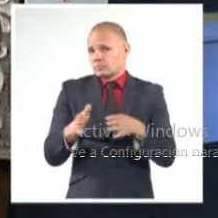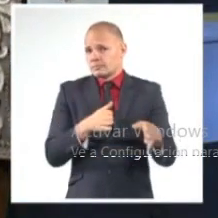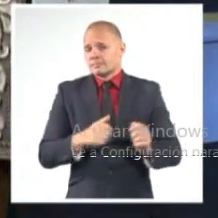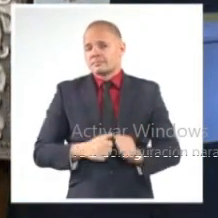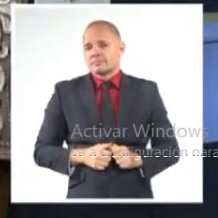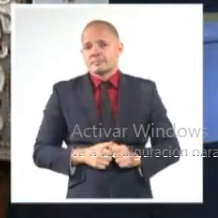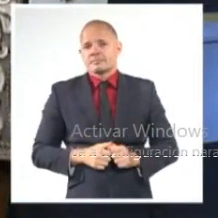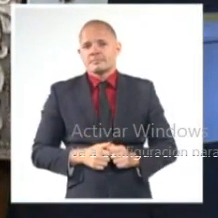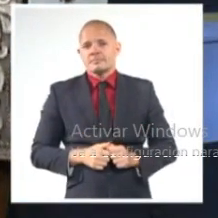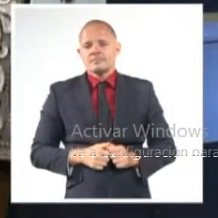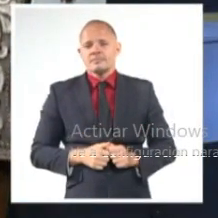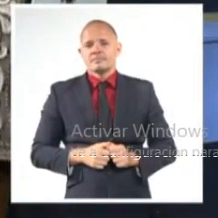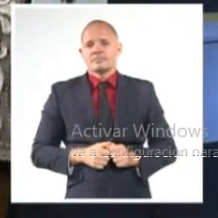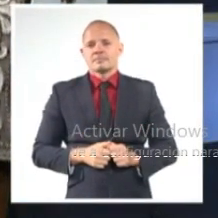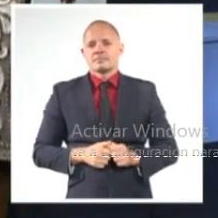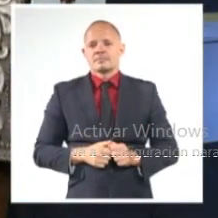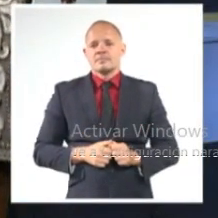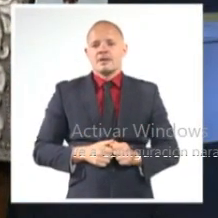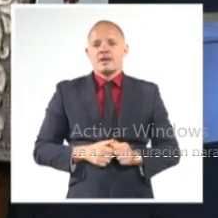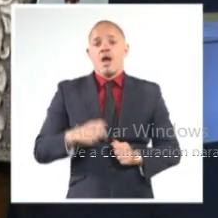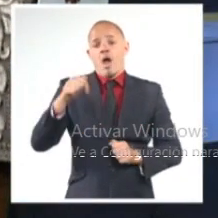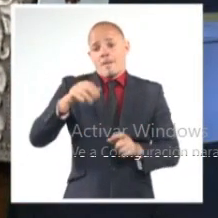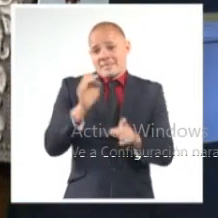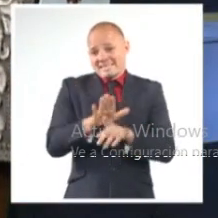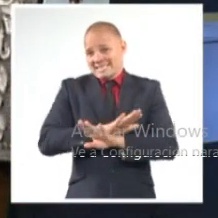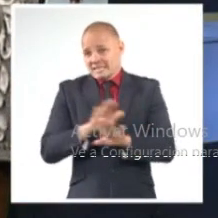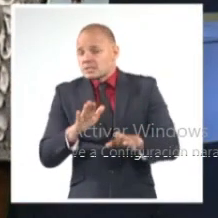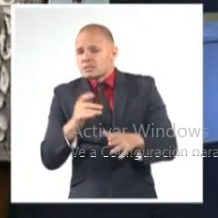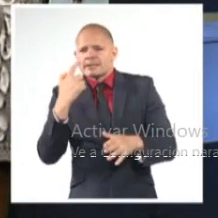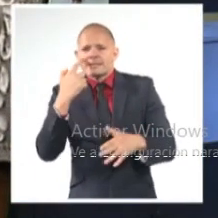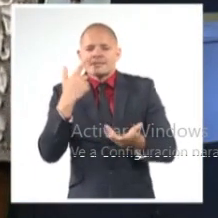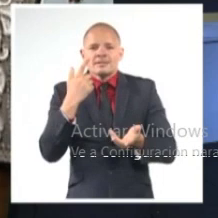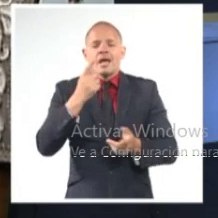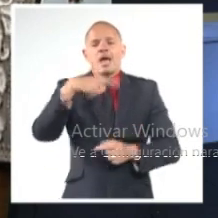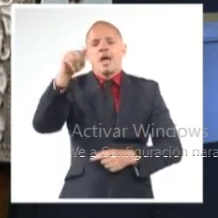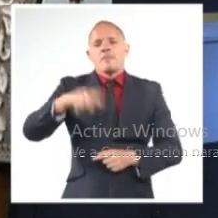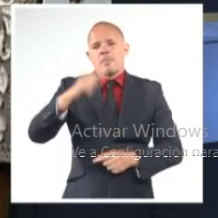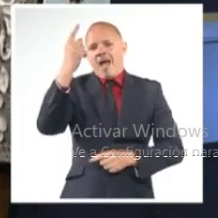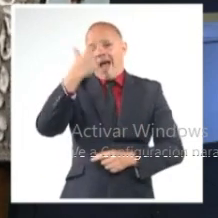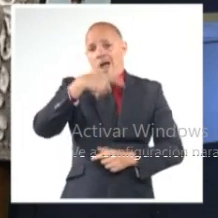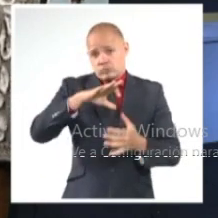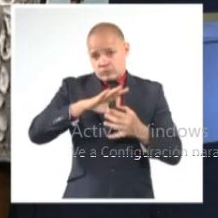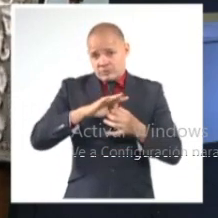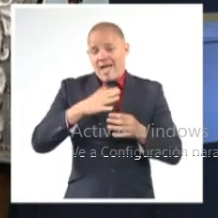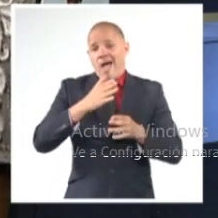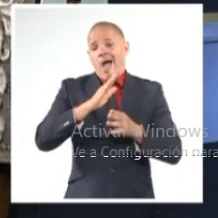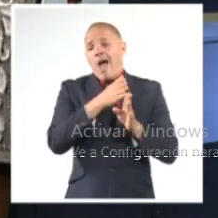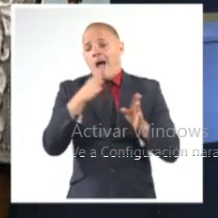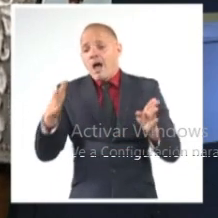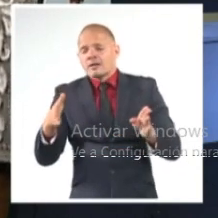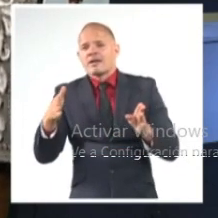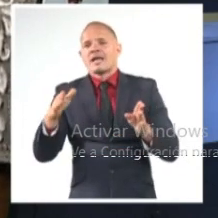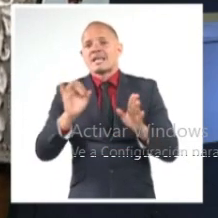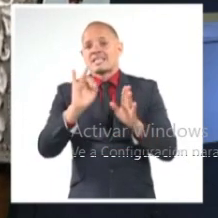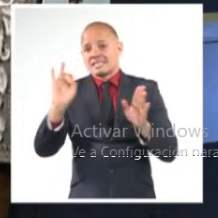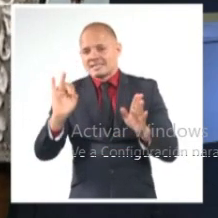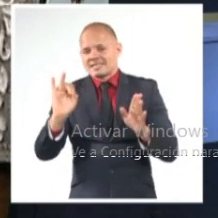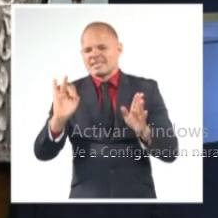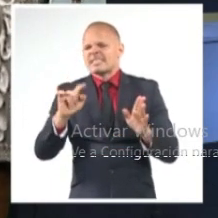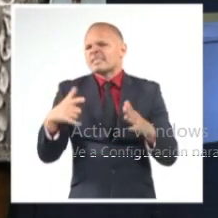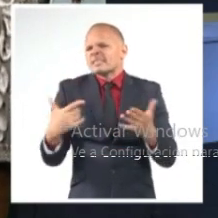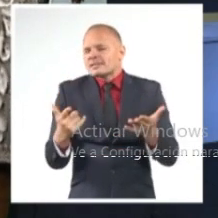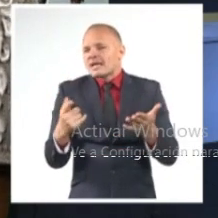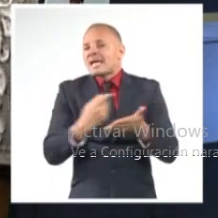La Semana Mundial de la Lactancia Materna se celebrará del primero al siete de agosto en más de 170 países bajo el lema